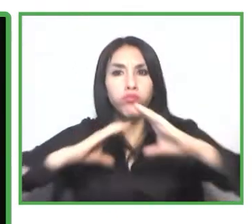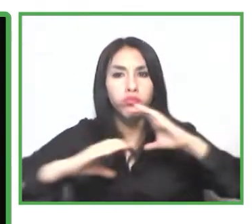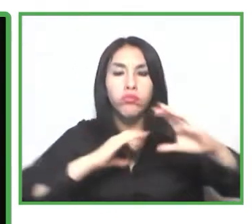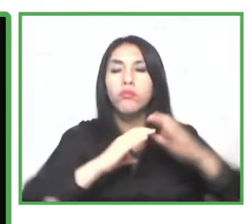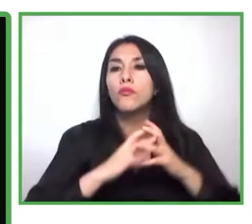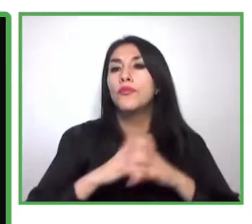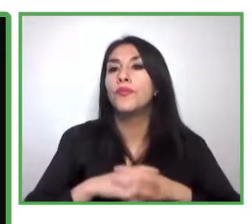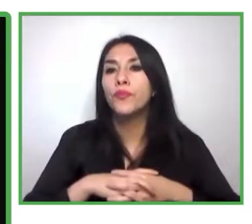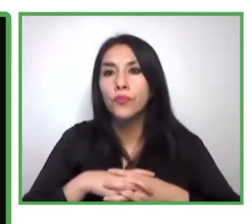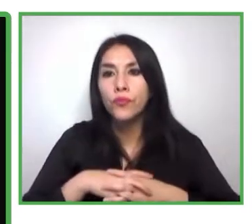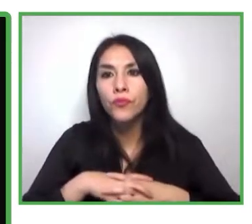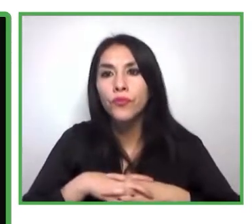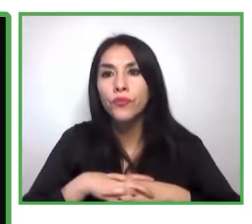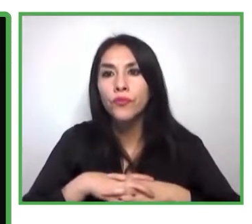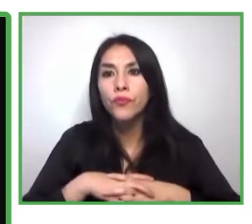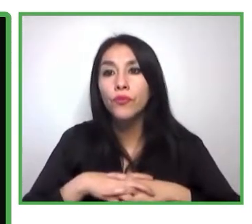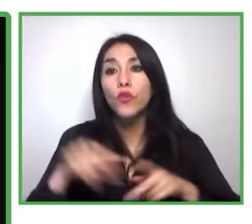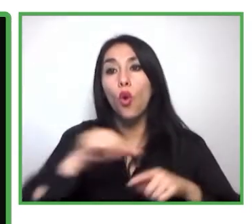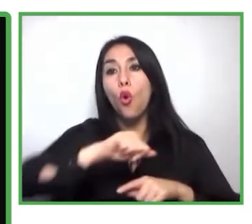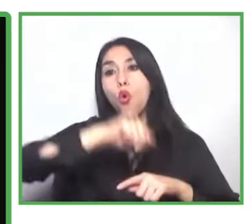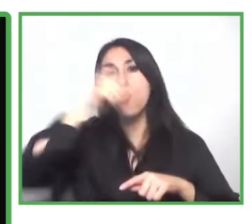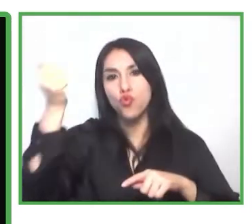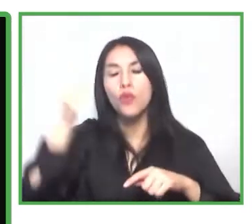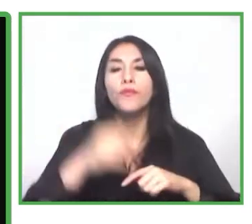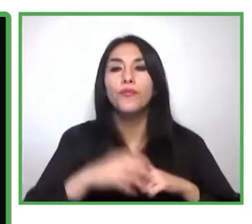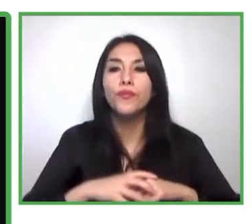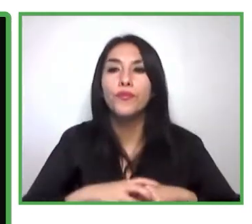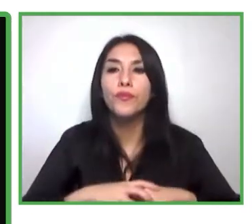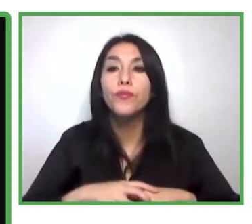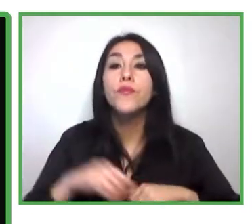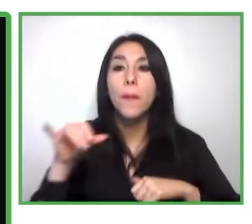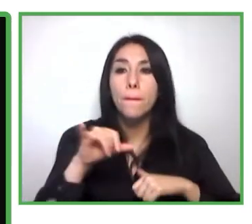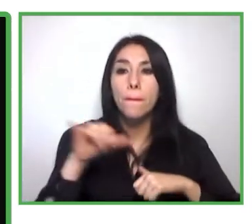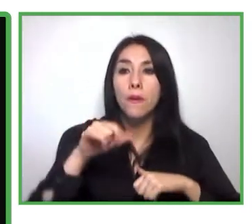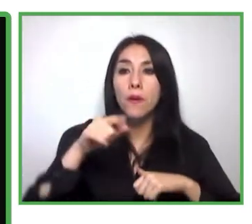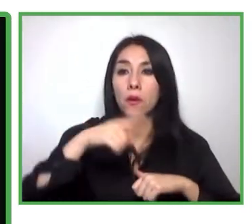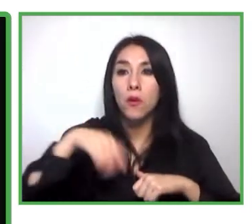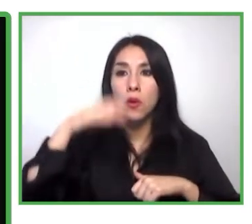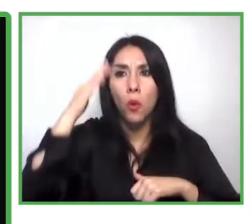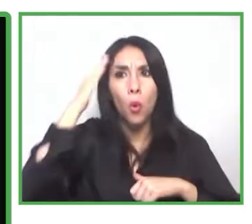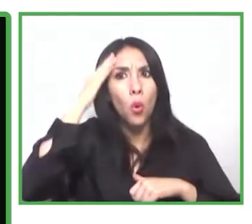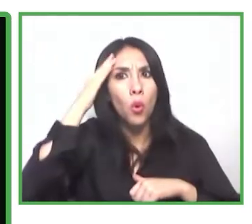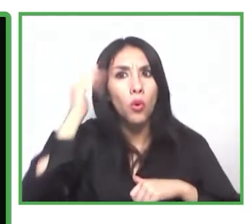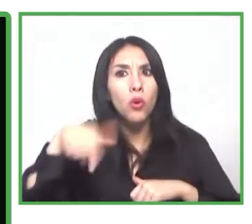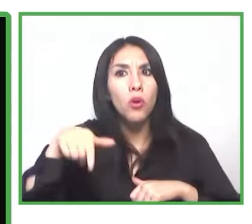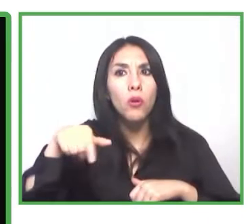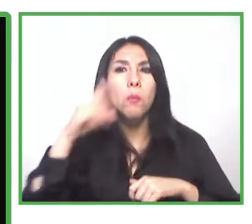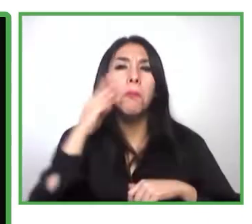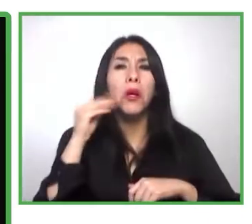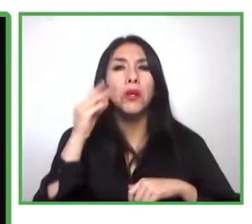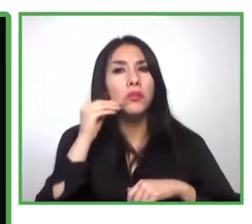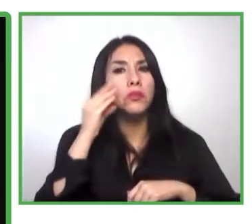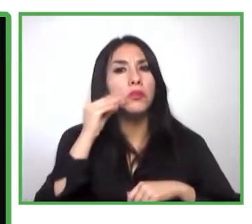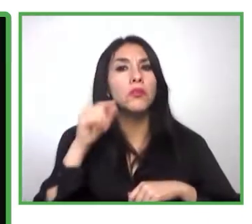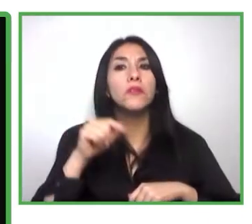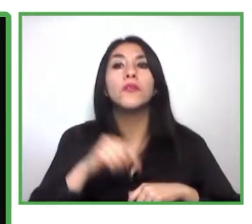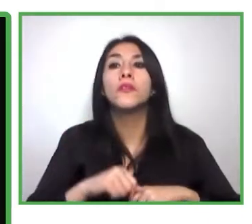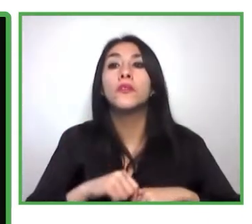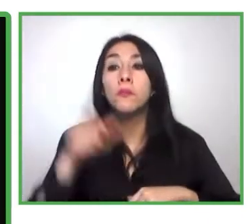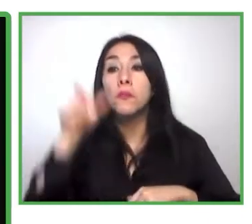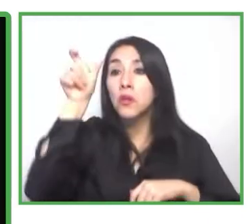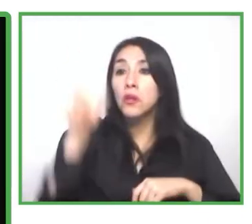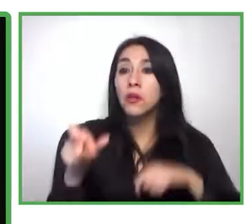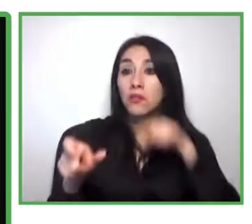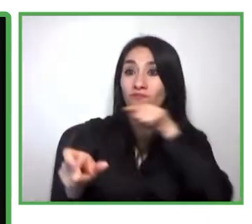entendimos cómo era la experiencia de las personas con discapacidad al momento de viajar, y para eso